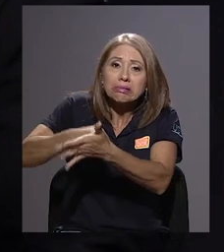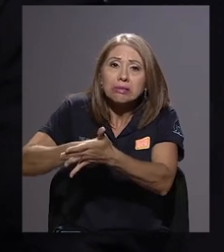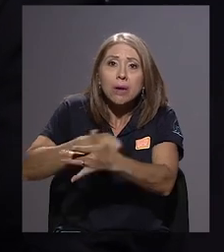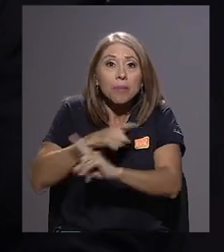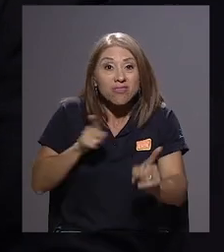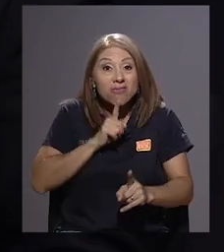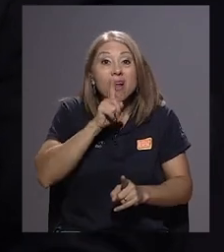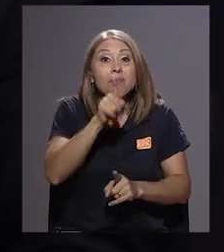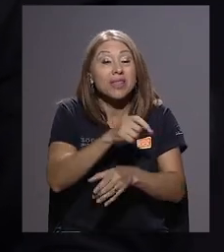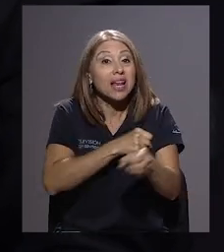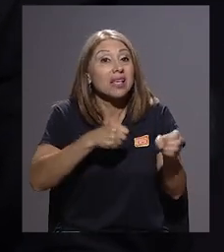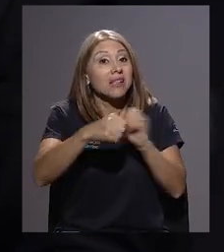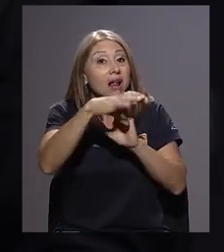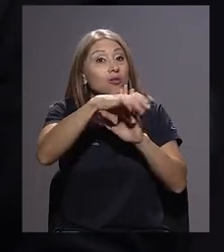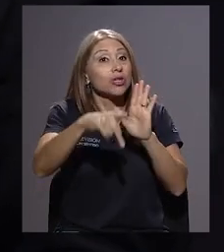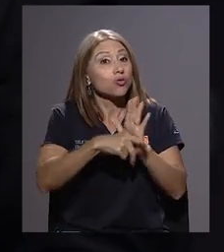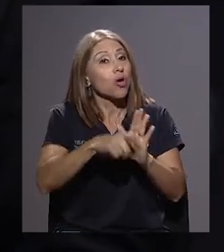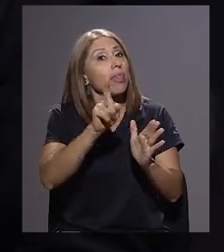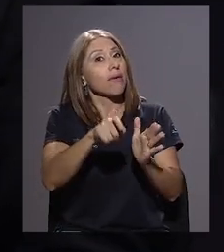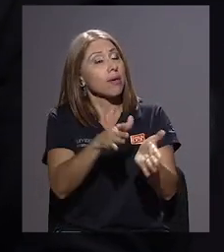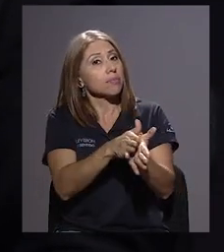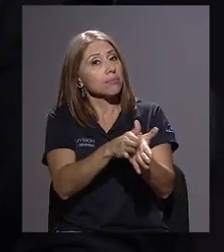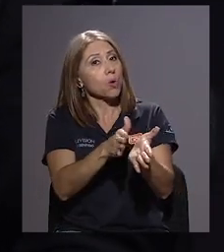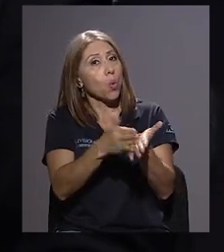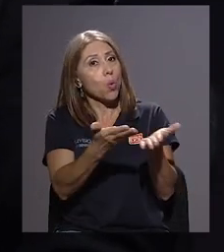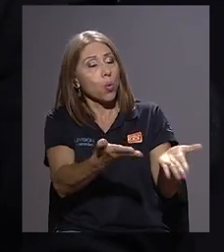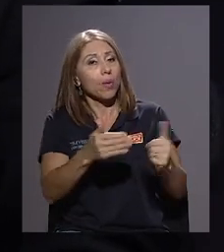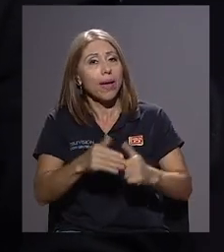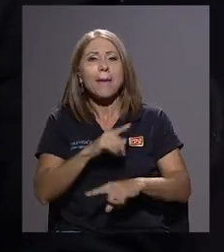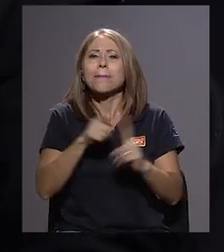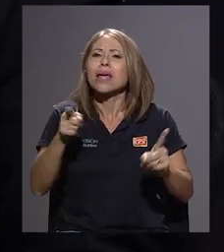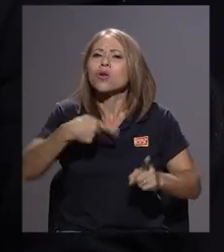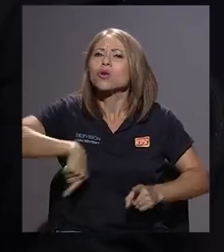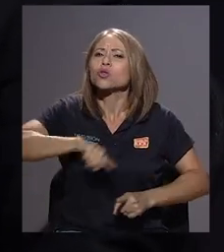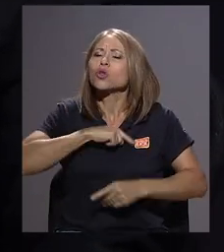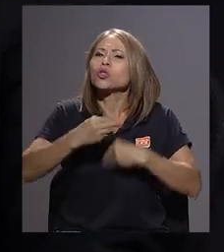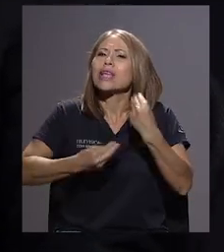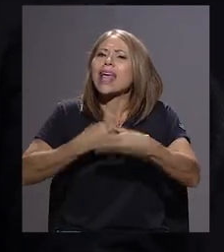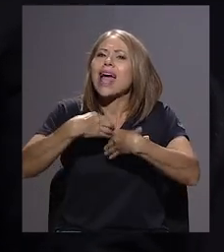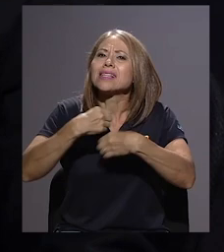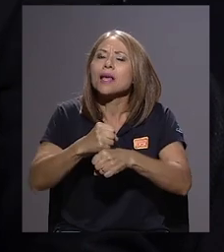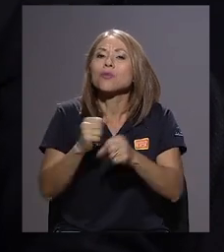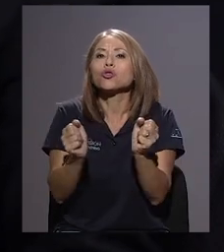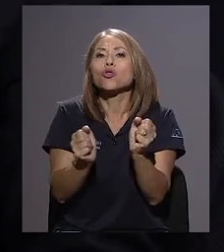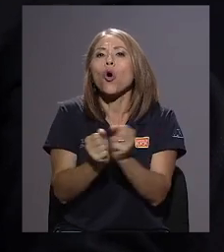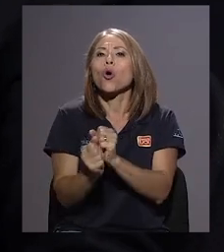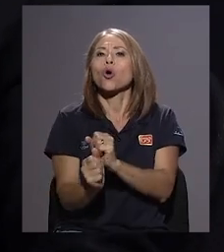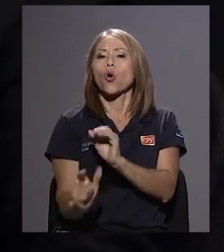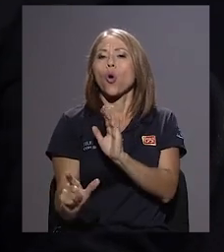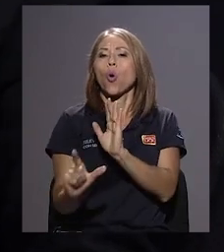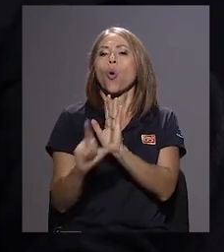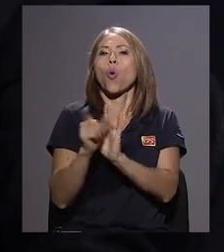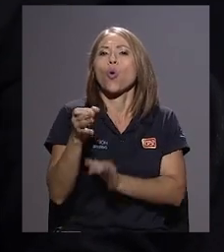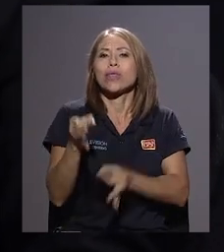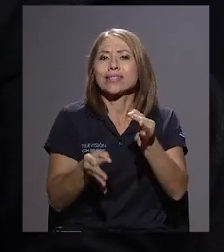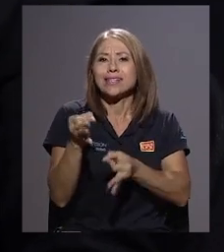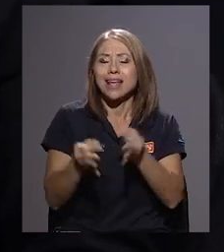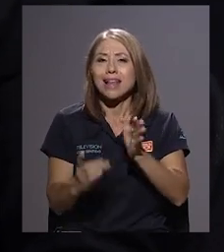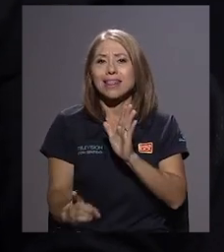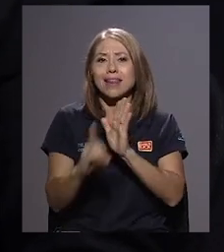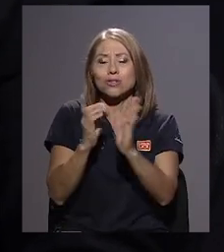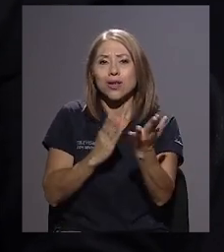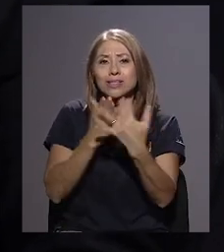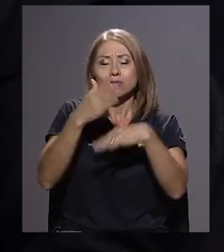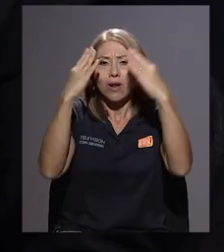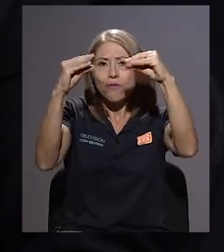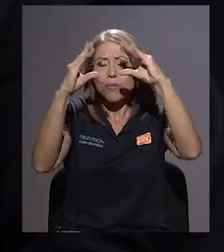Constitucional en este país hay que alabarla. Pero, ¿qué hacemos nosotros con judicializar el derecho de acceso a la información? Porque